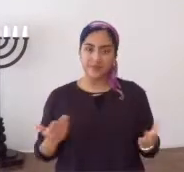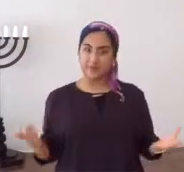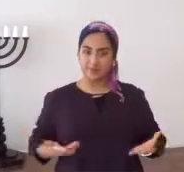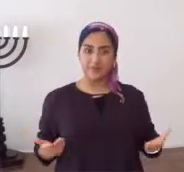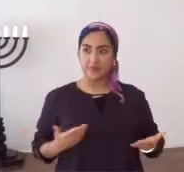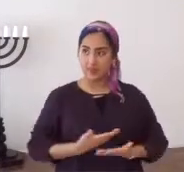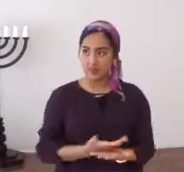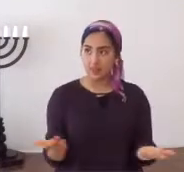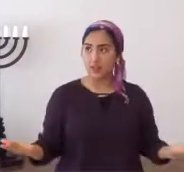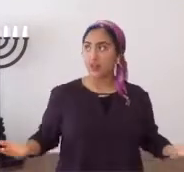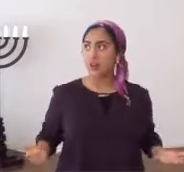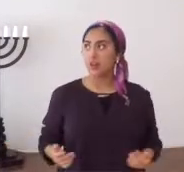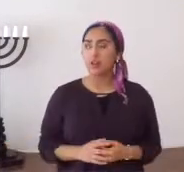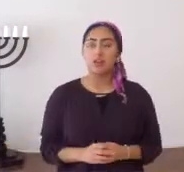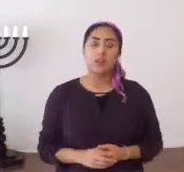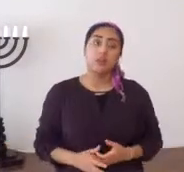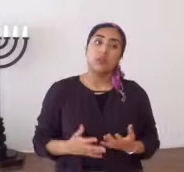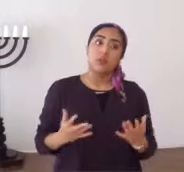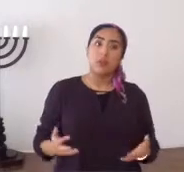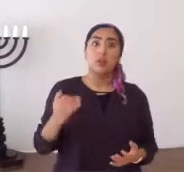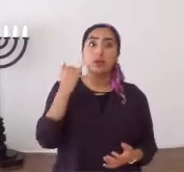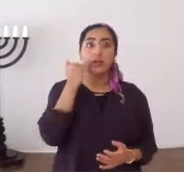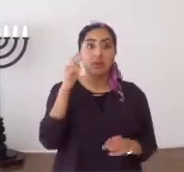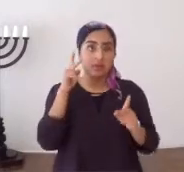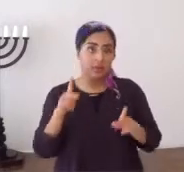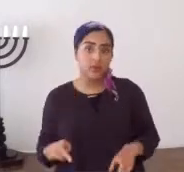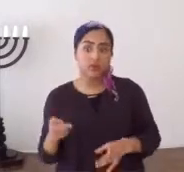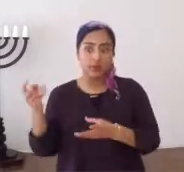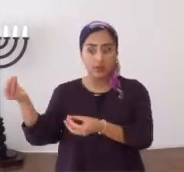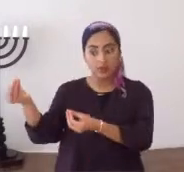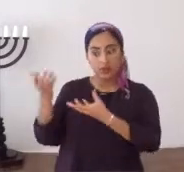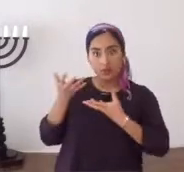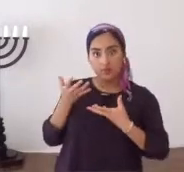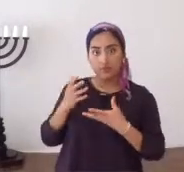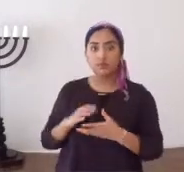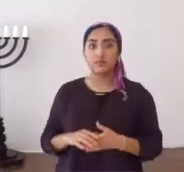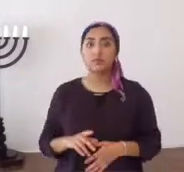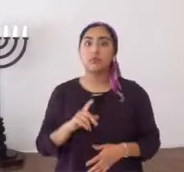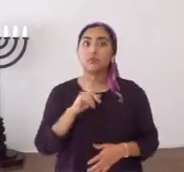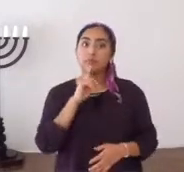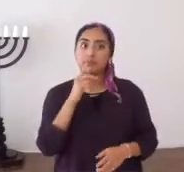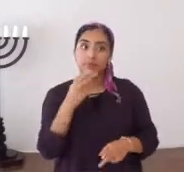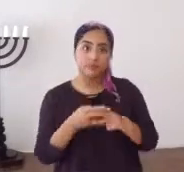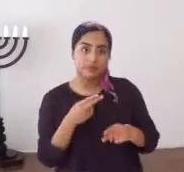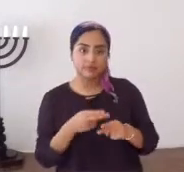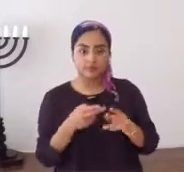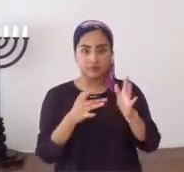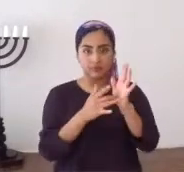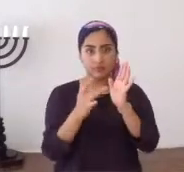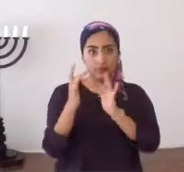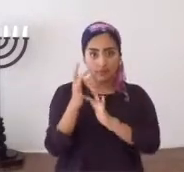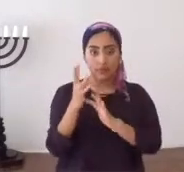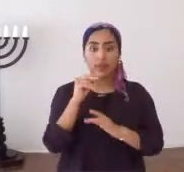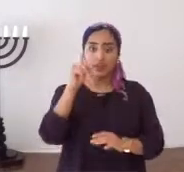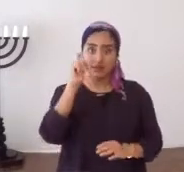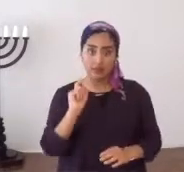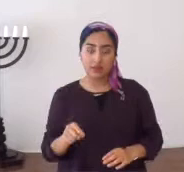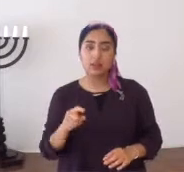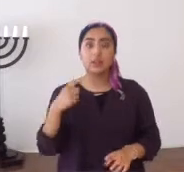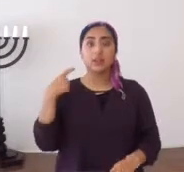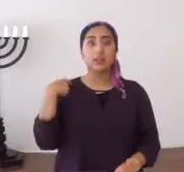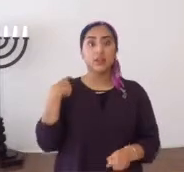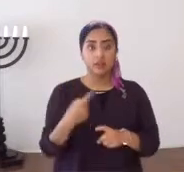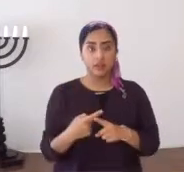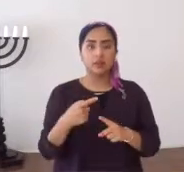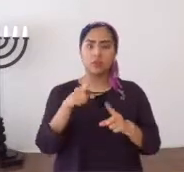hermanos, a los amados a Him. Bueno, si una persona te dice que su nombre es Jesús y que